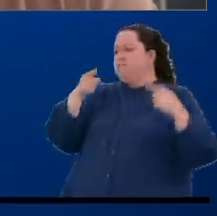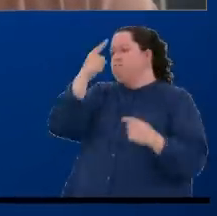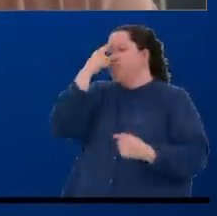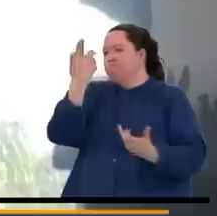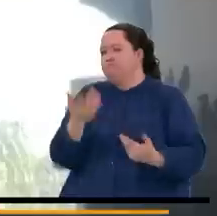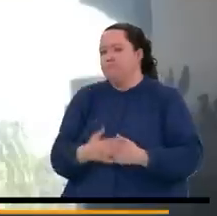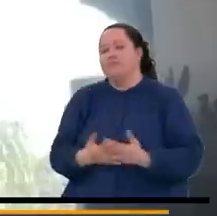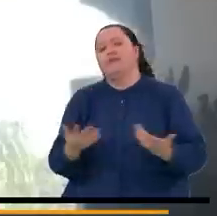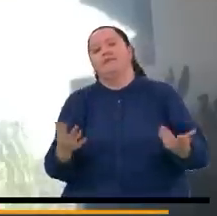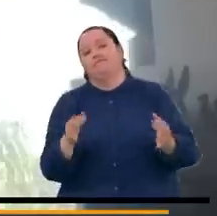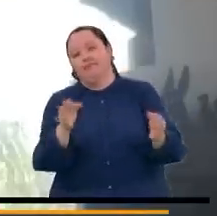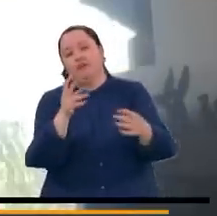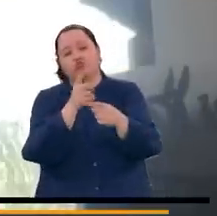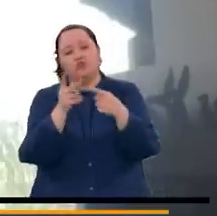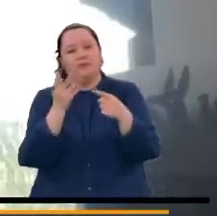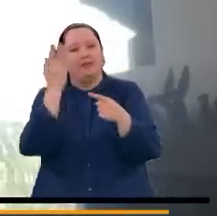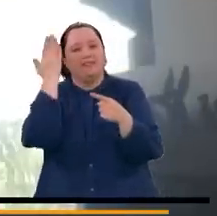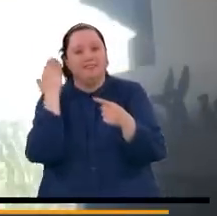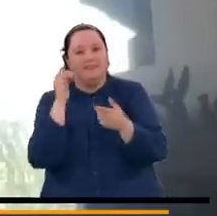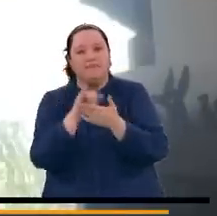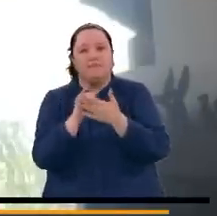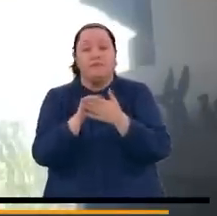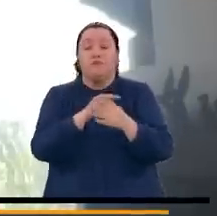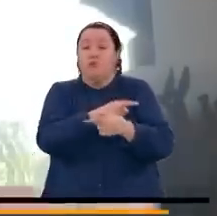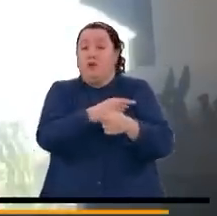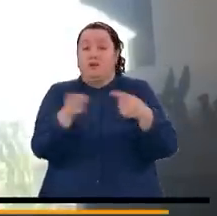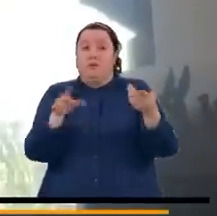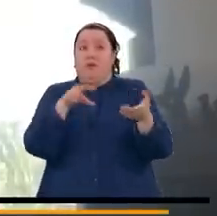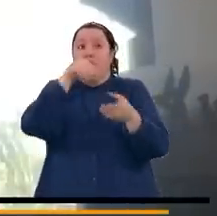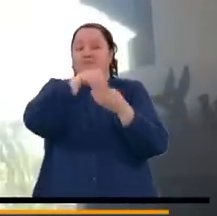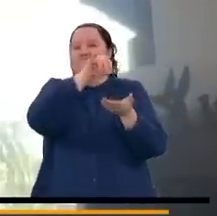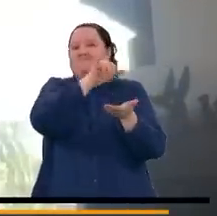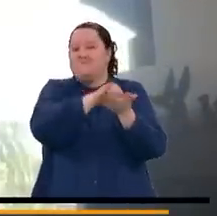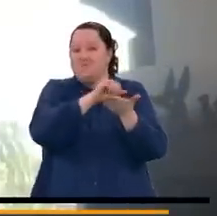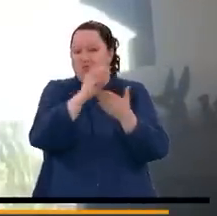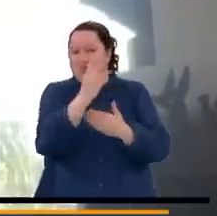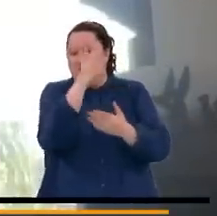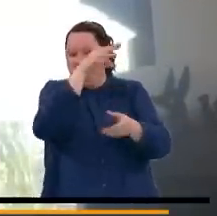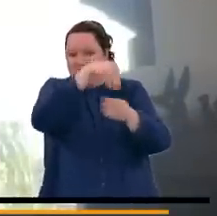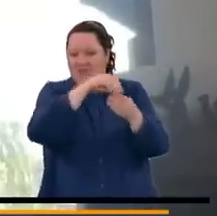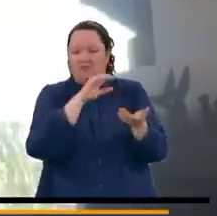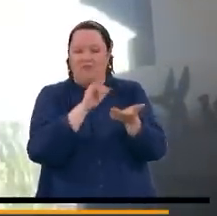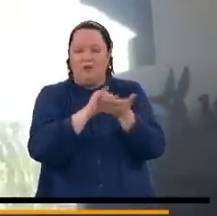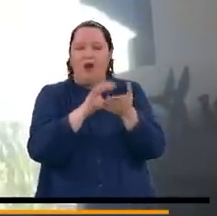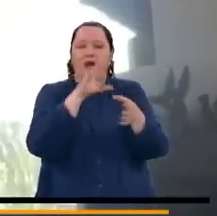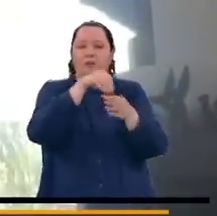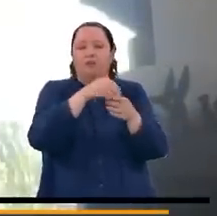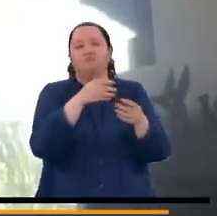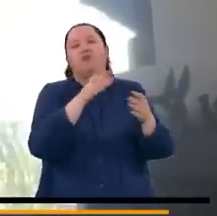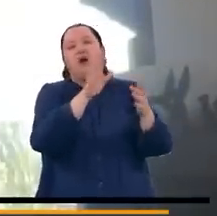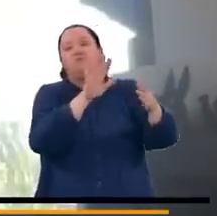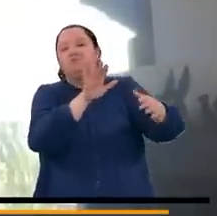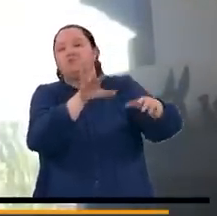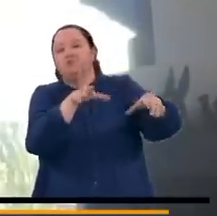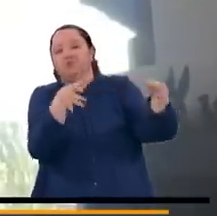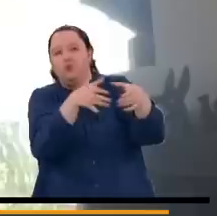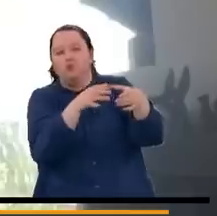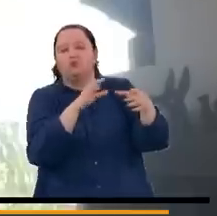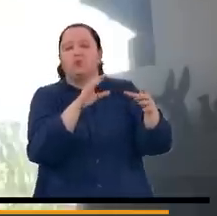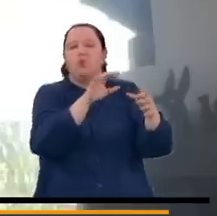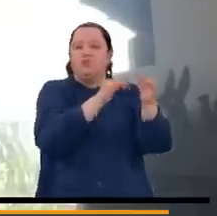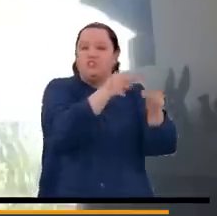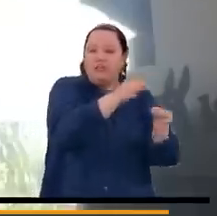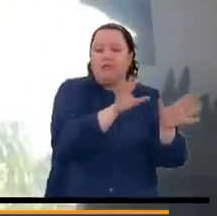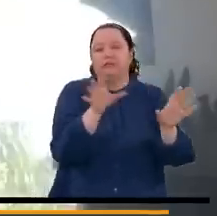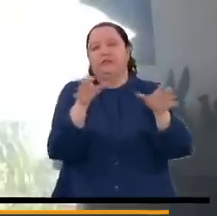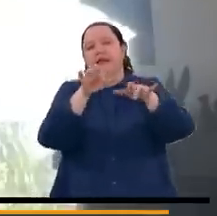justamente hace dos semanas, estuve toda la semana en Washington, hablé con el Departamento de Justicia, con el Departamento de Estado, con